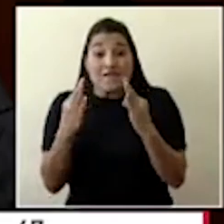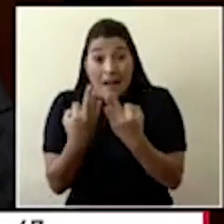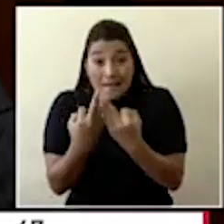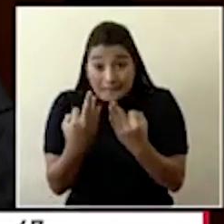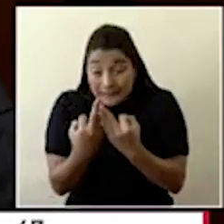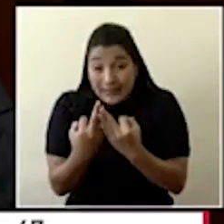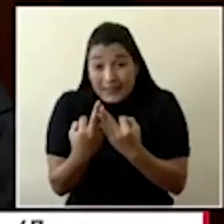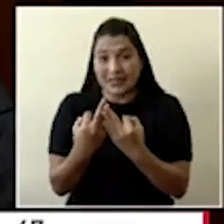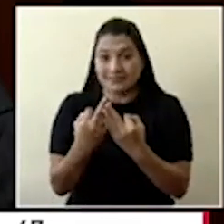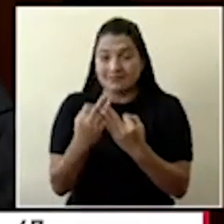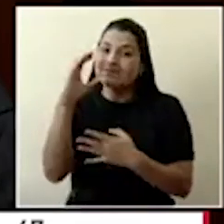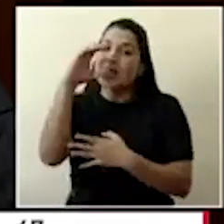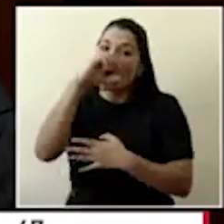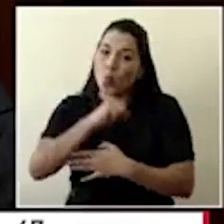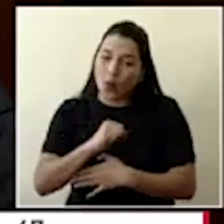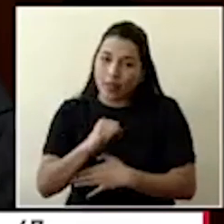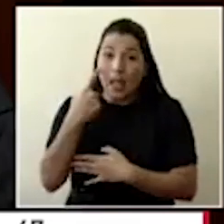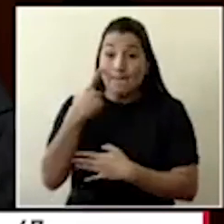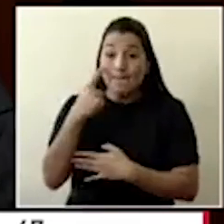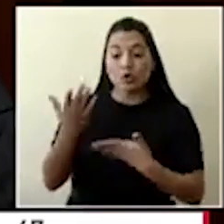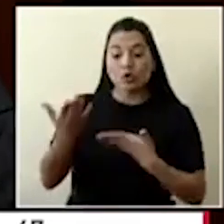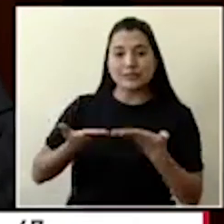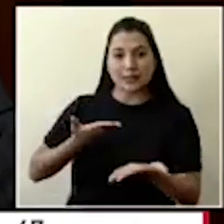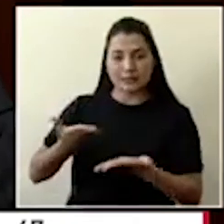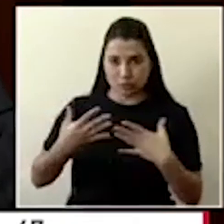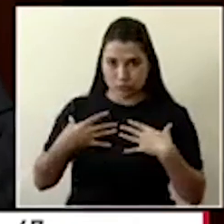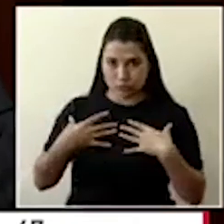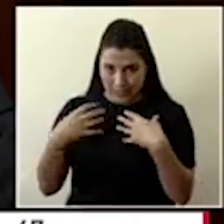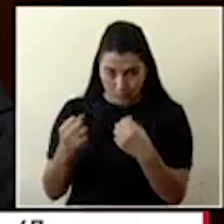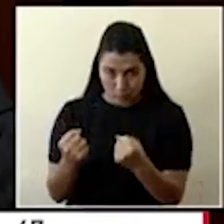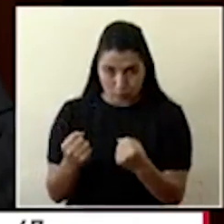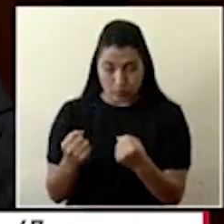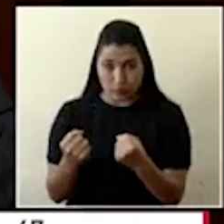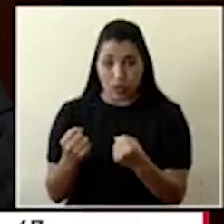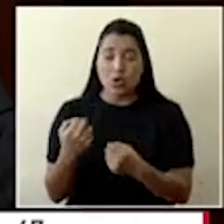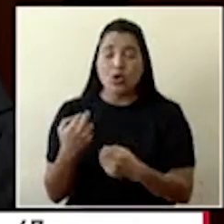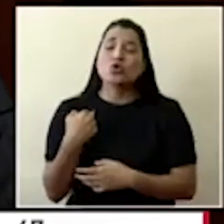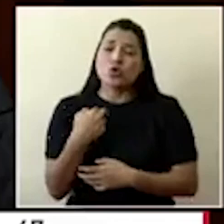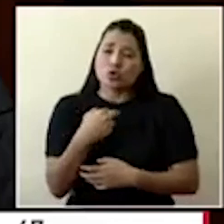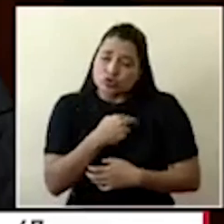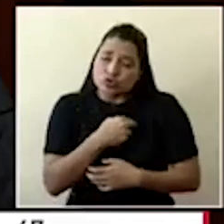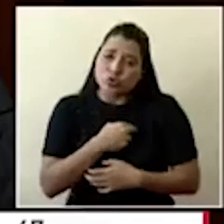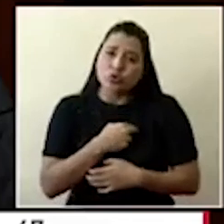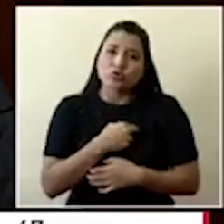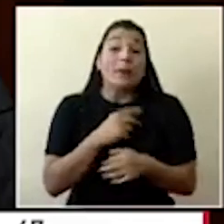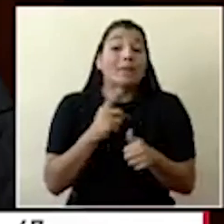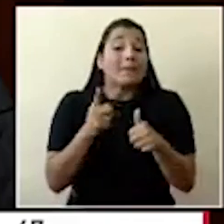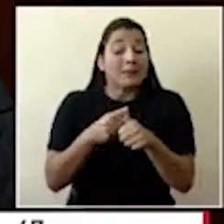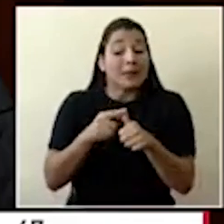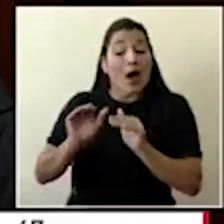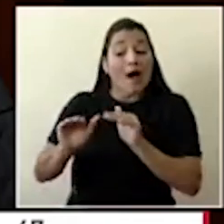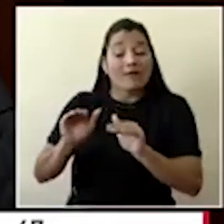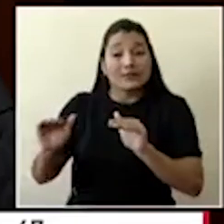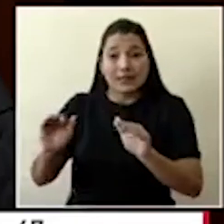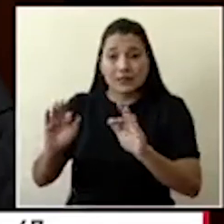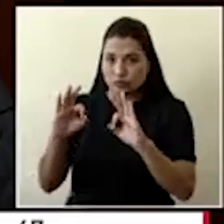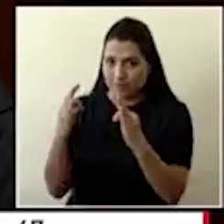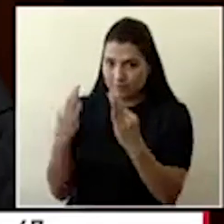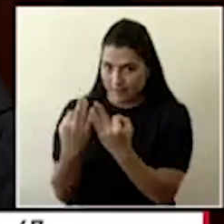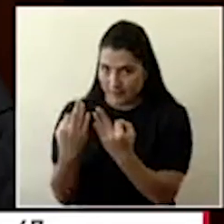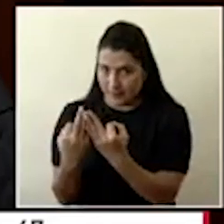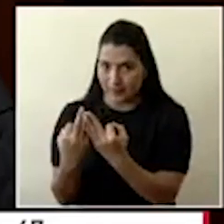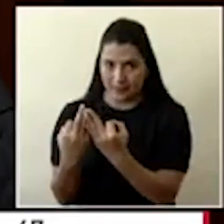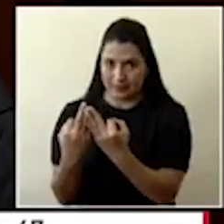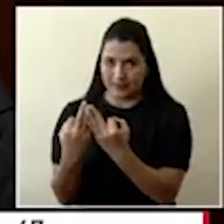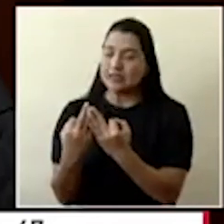enteren directamente por el servicio de salud, porque nosotros procuramos en eso ser muy respetuosos y que no se vayan a